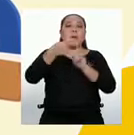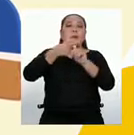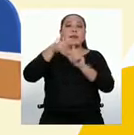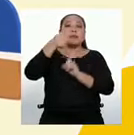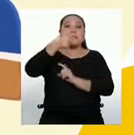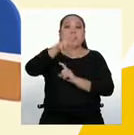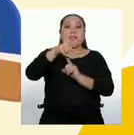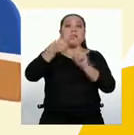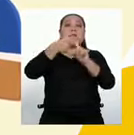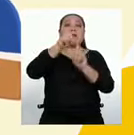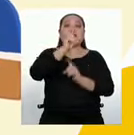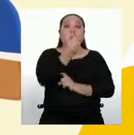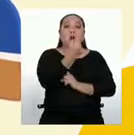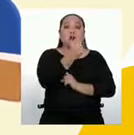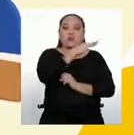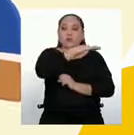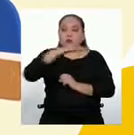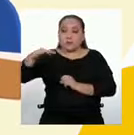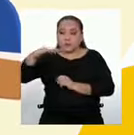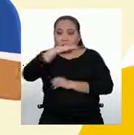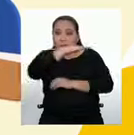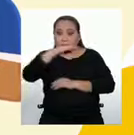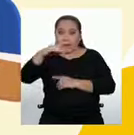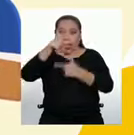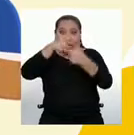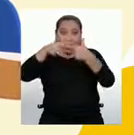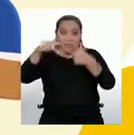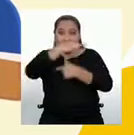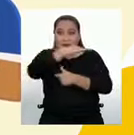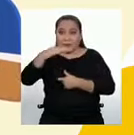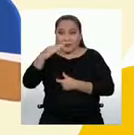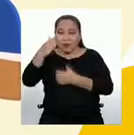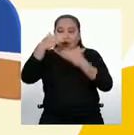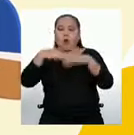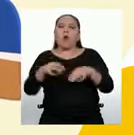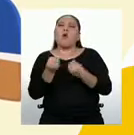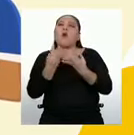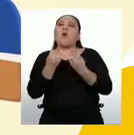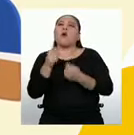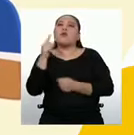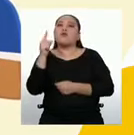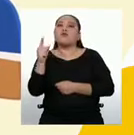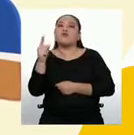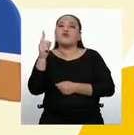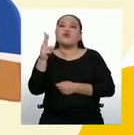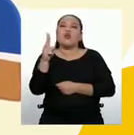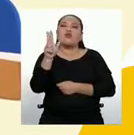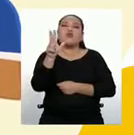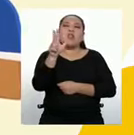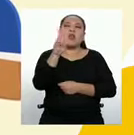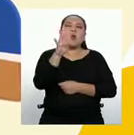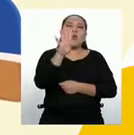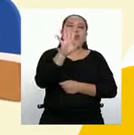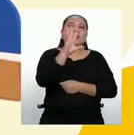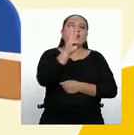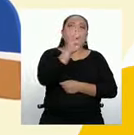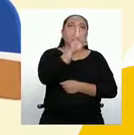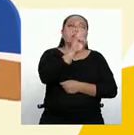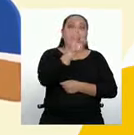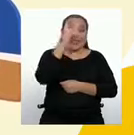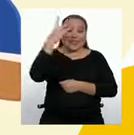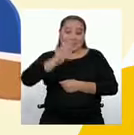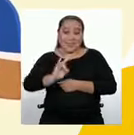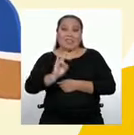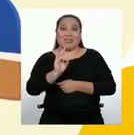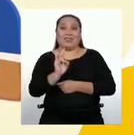11. Y en la parte inferior colocamos la cantidad total de datos, es decir, dividimos entre 7 edades.